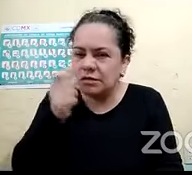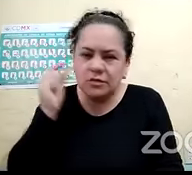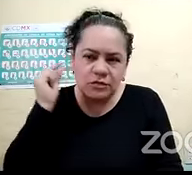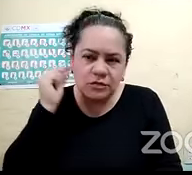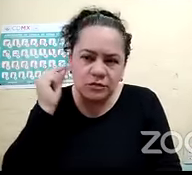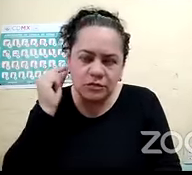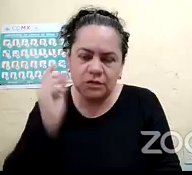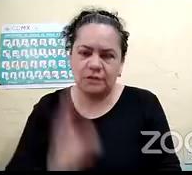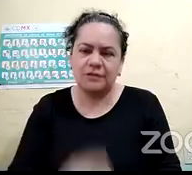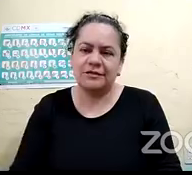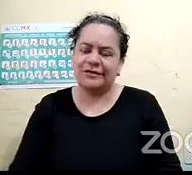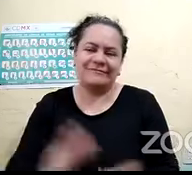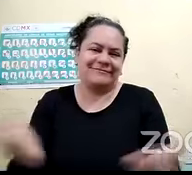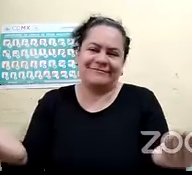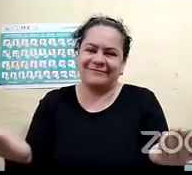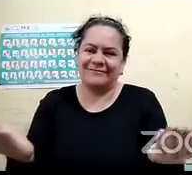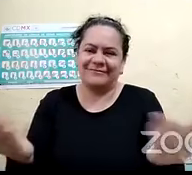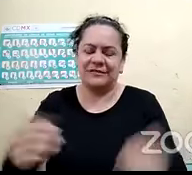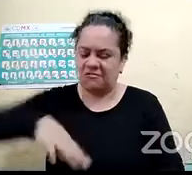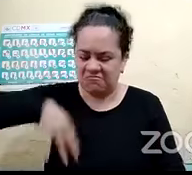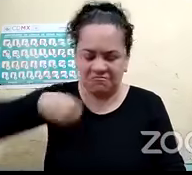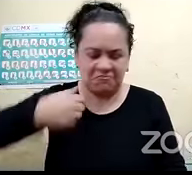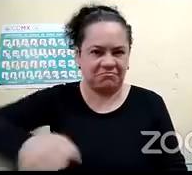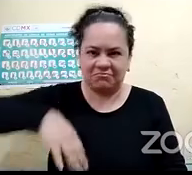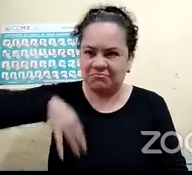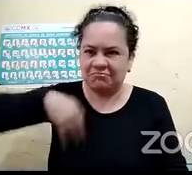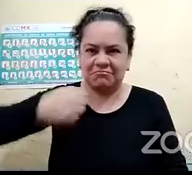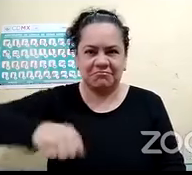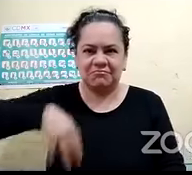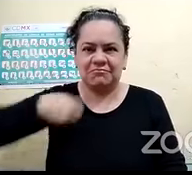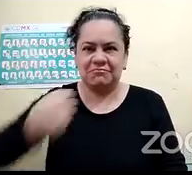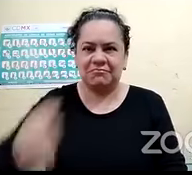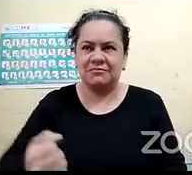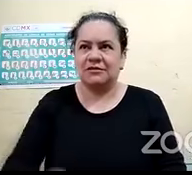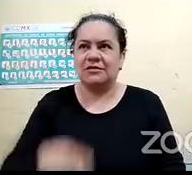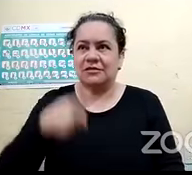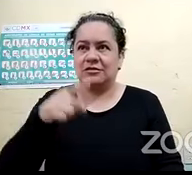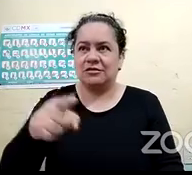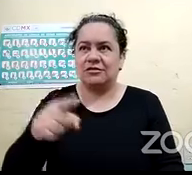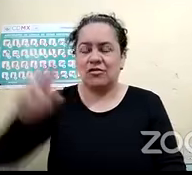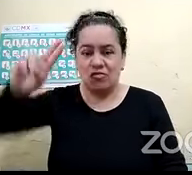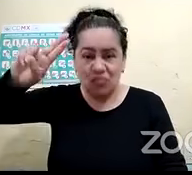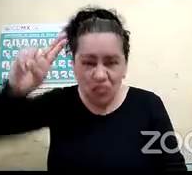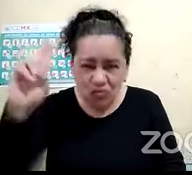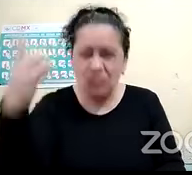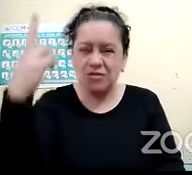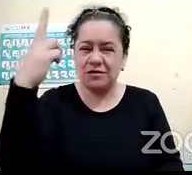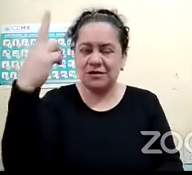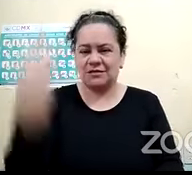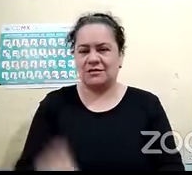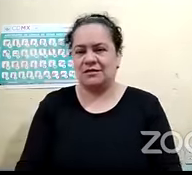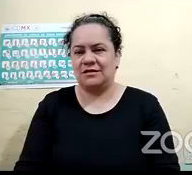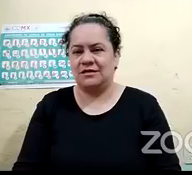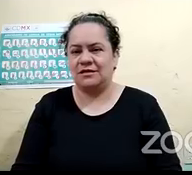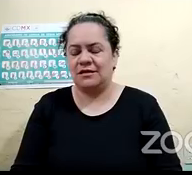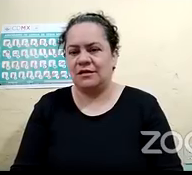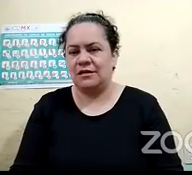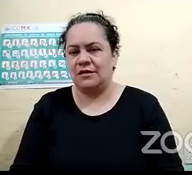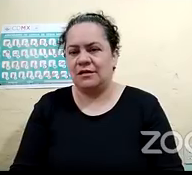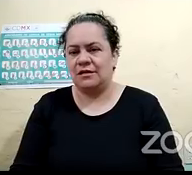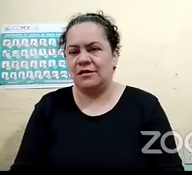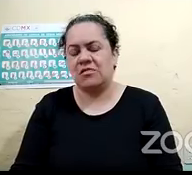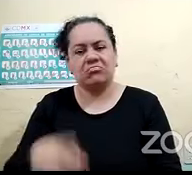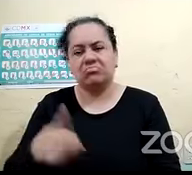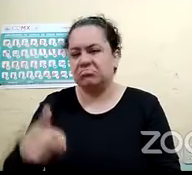pues, aquí estamos, echándole ganas. Ya pude hacer una carrera. Y, bueno, quizá no ha sido un camino fácil,